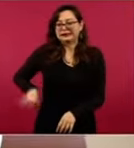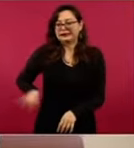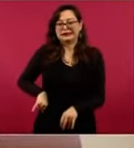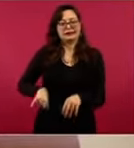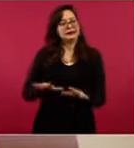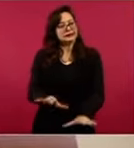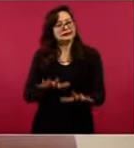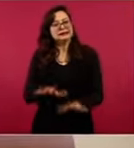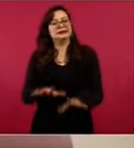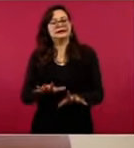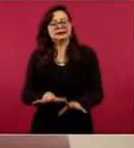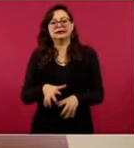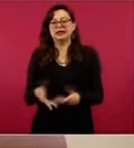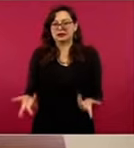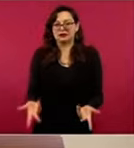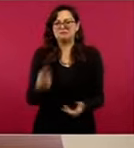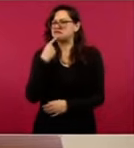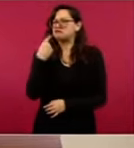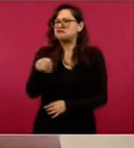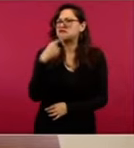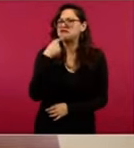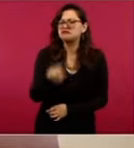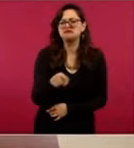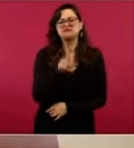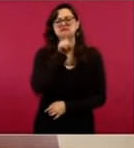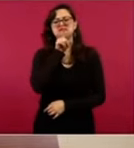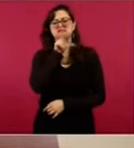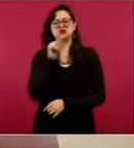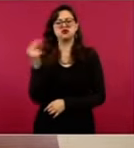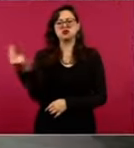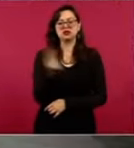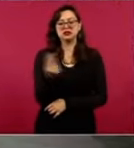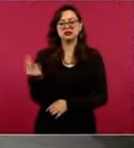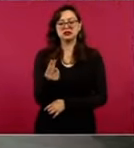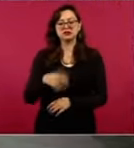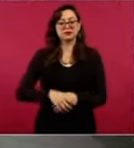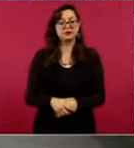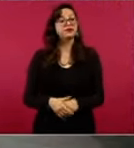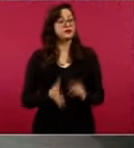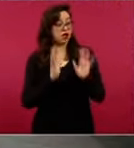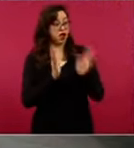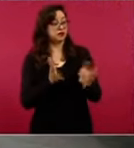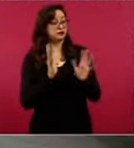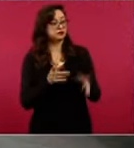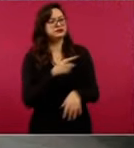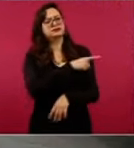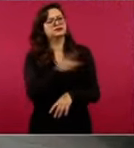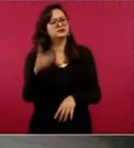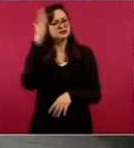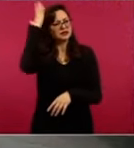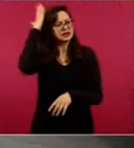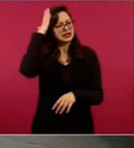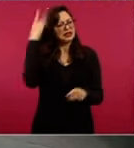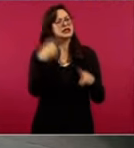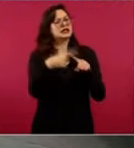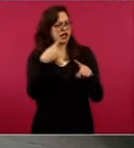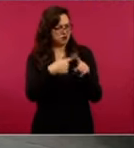en la vida pública del país. No tienes ahí los participantes, miren,